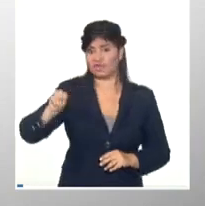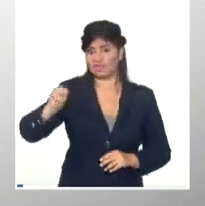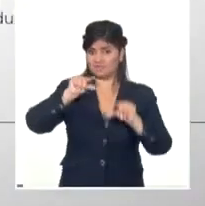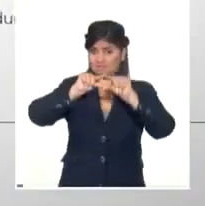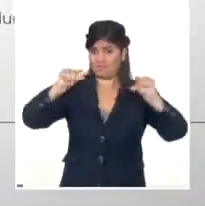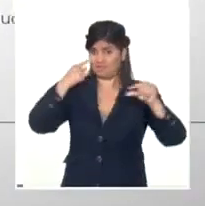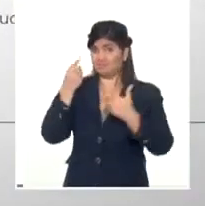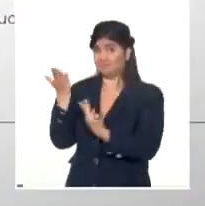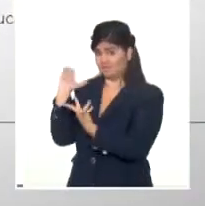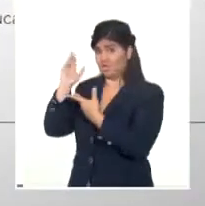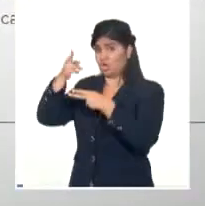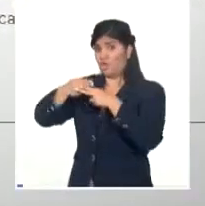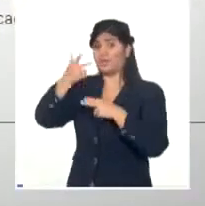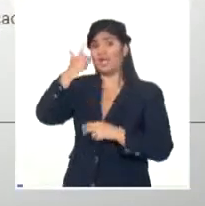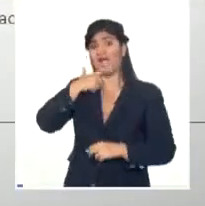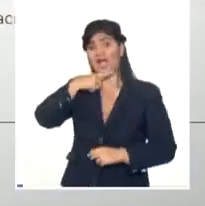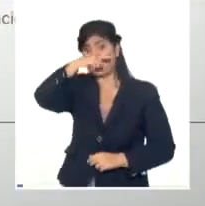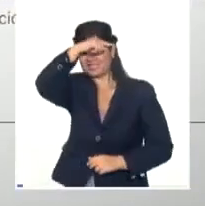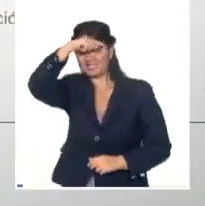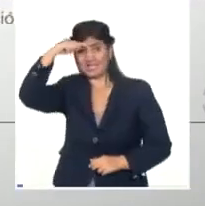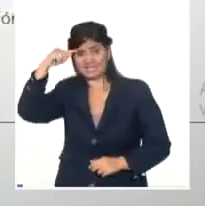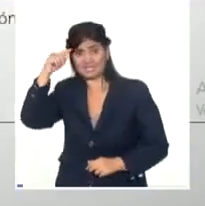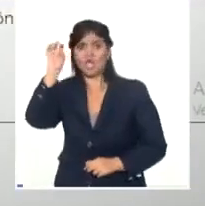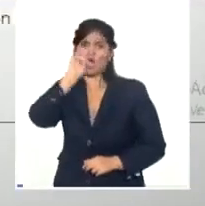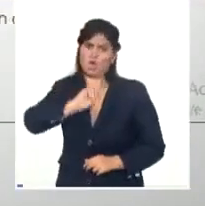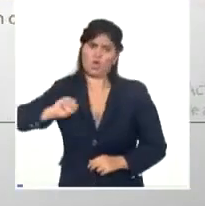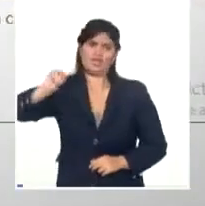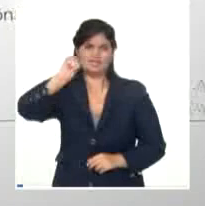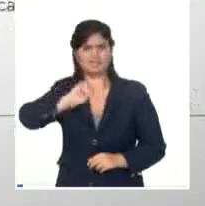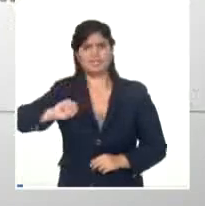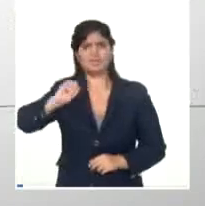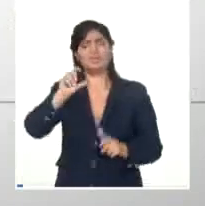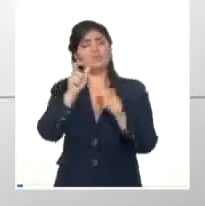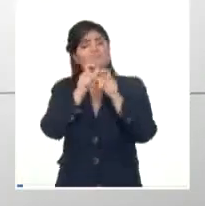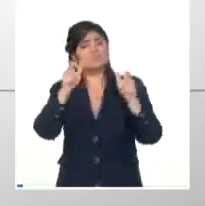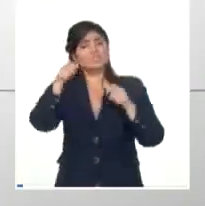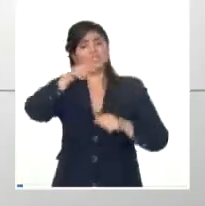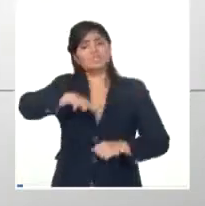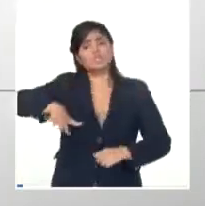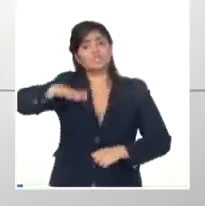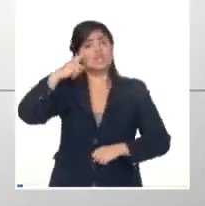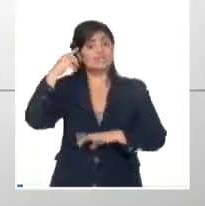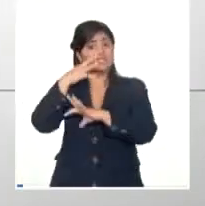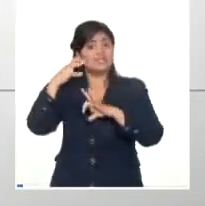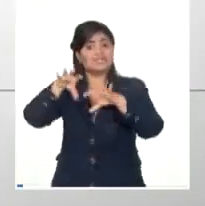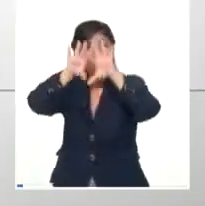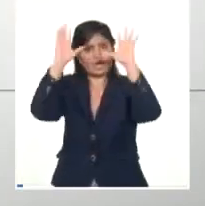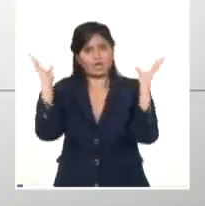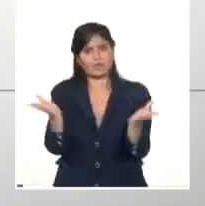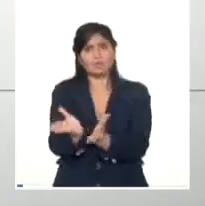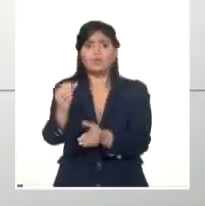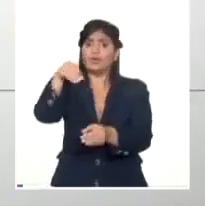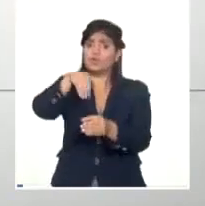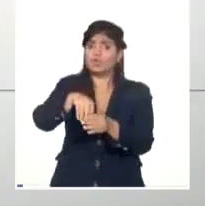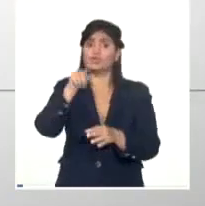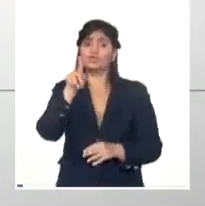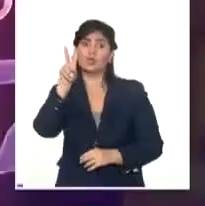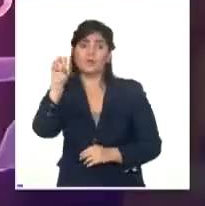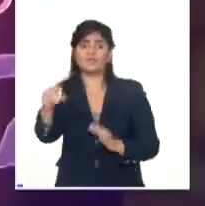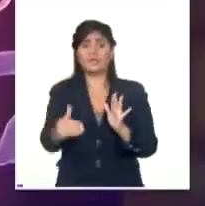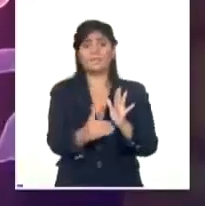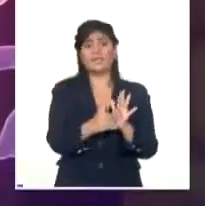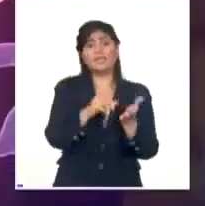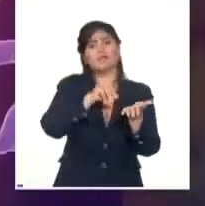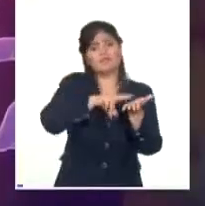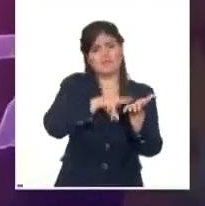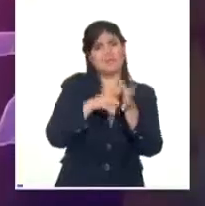estadounidense de alcance internacional. Es la mayor sociedad científica del mundo, con más de 120.000 miembros y